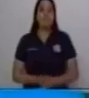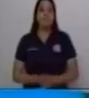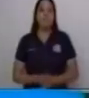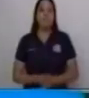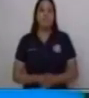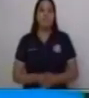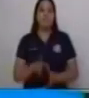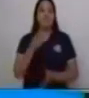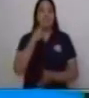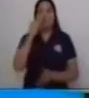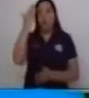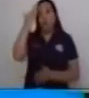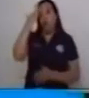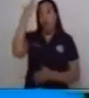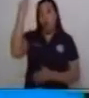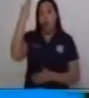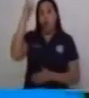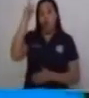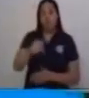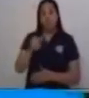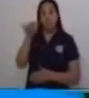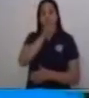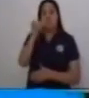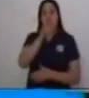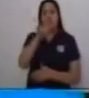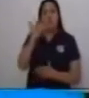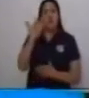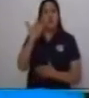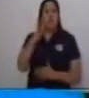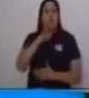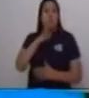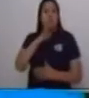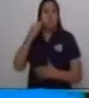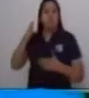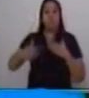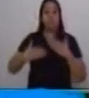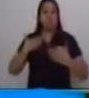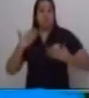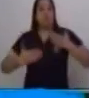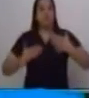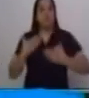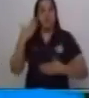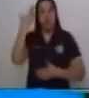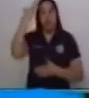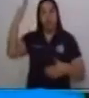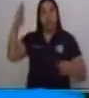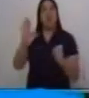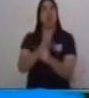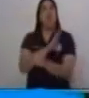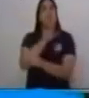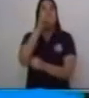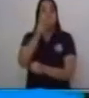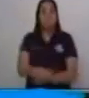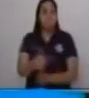Hola. Es una expresión completa y se toma como una oración unimembre.